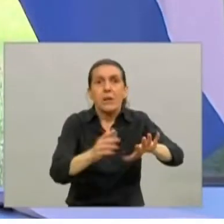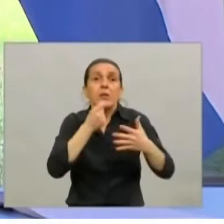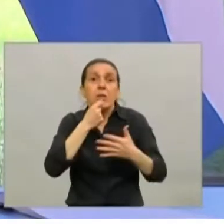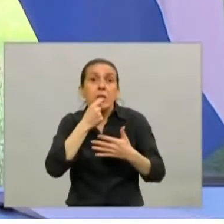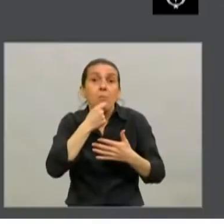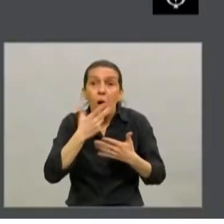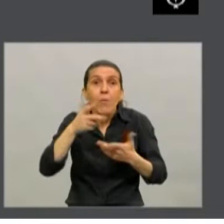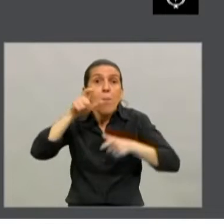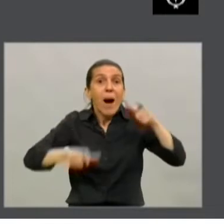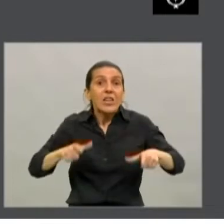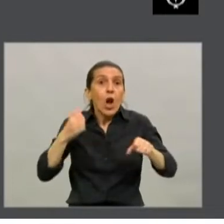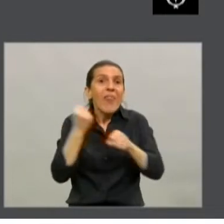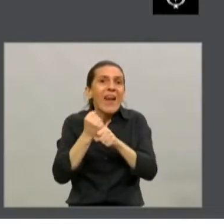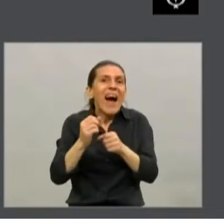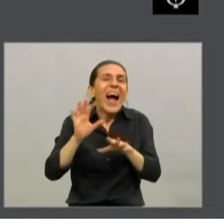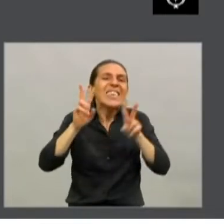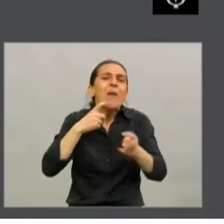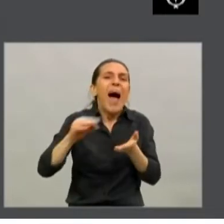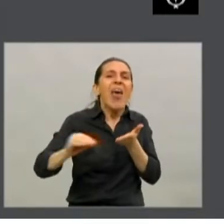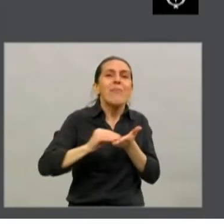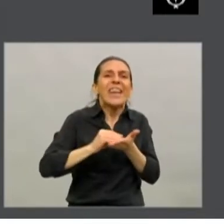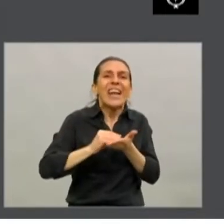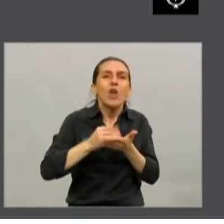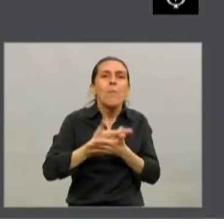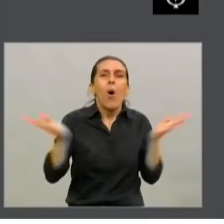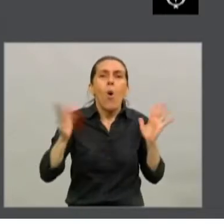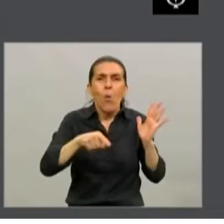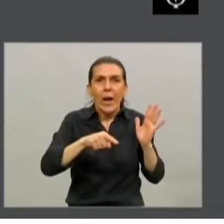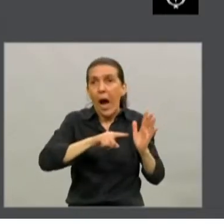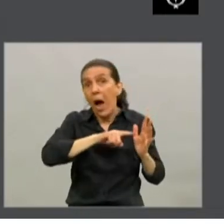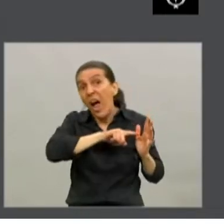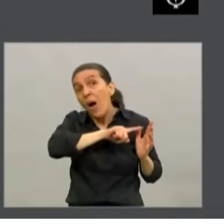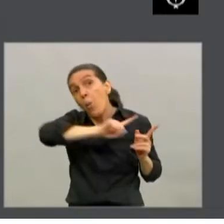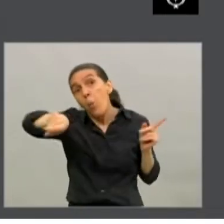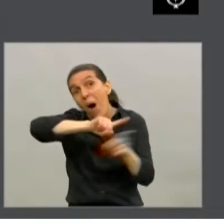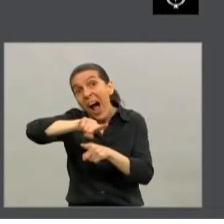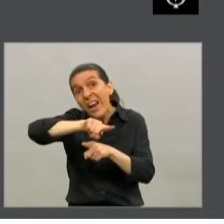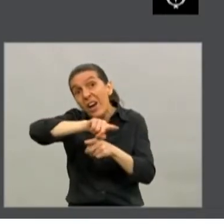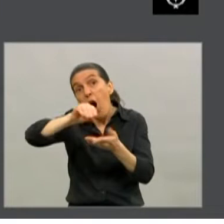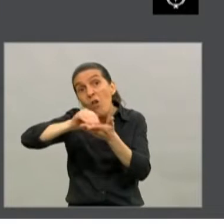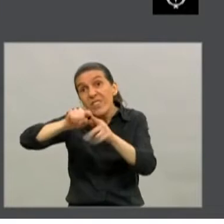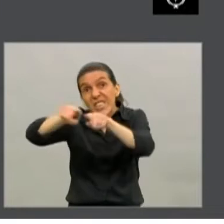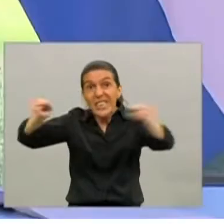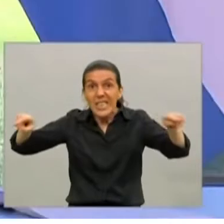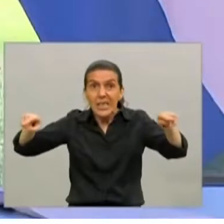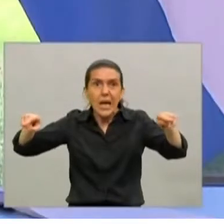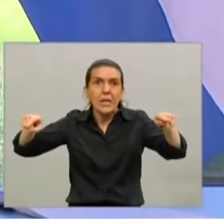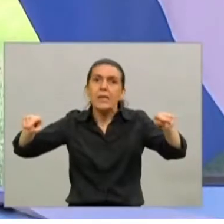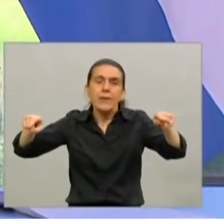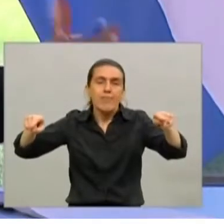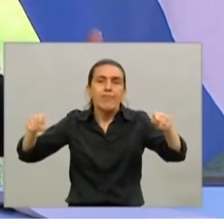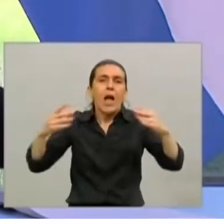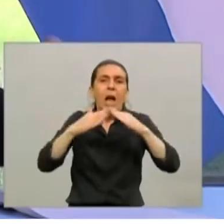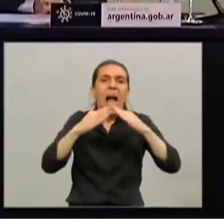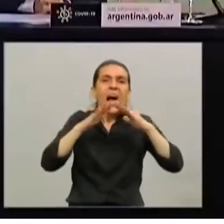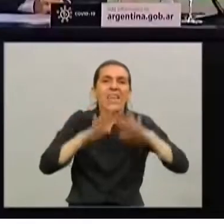de los trabajadores de la administración a su lugar de trabajo, vamos también a estar colaborando con la menor circulación, lo